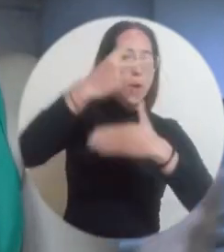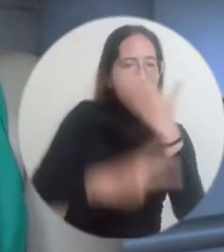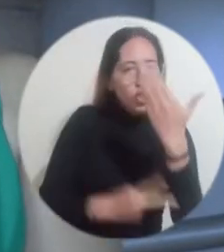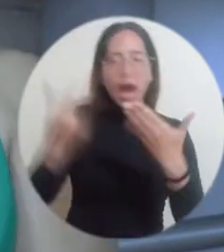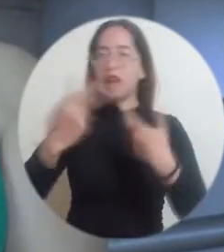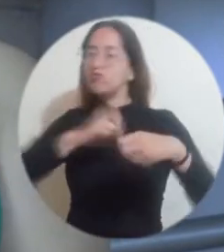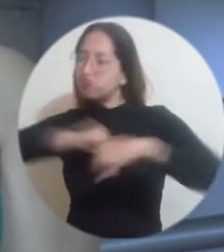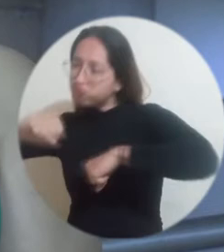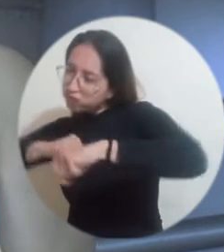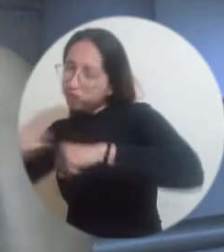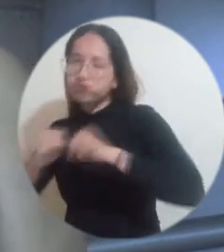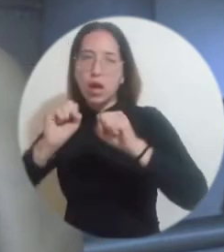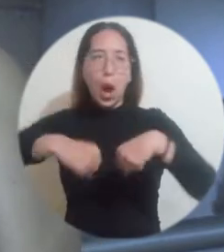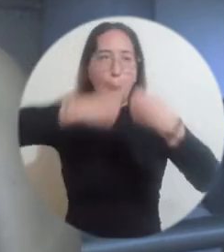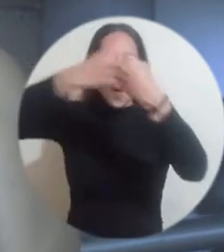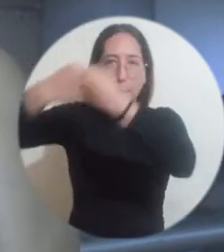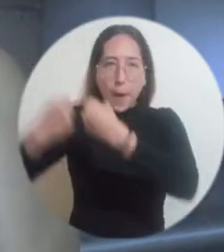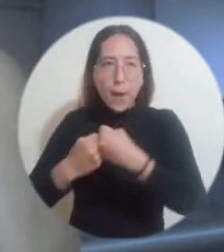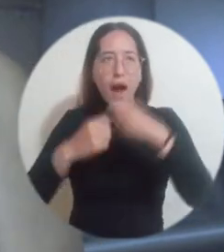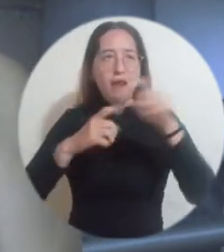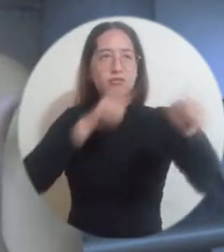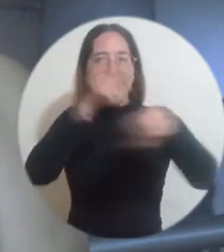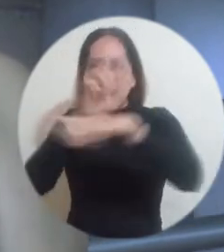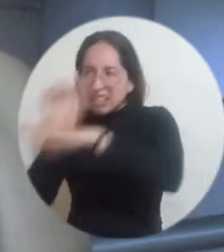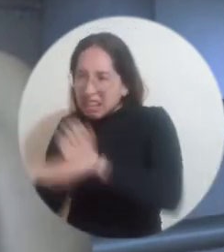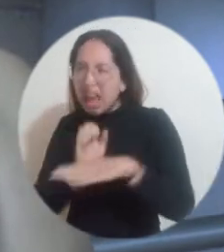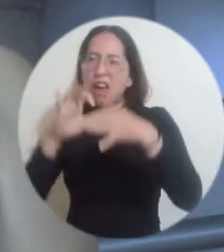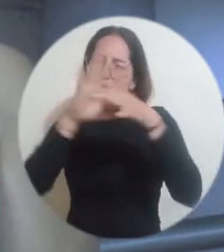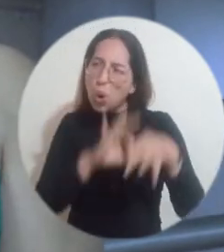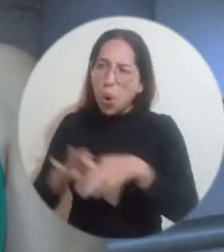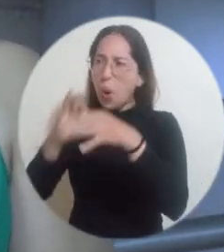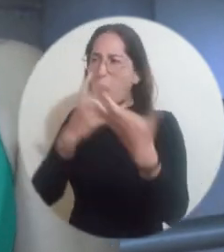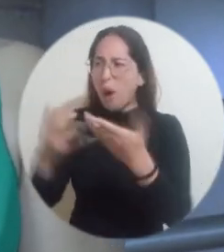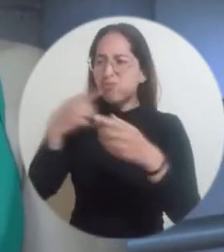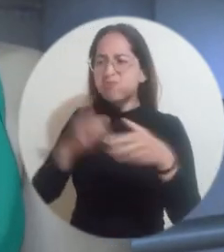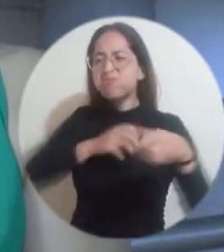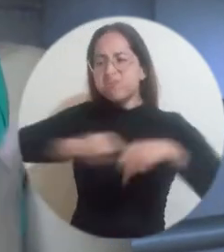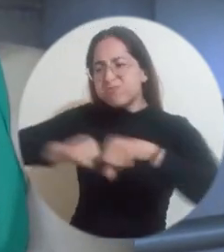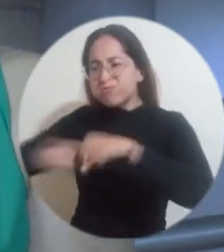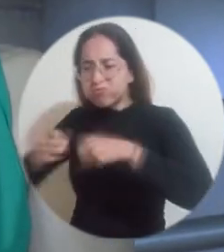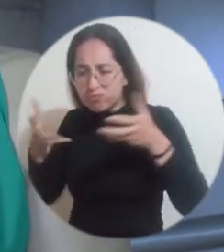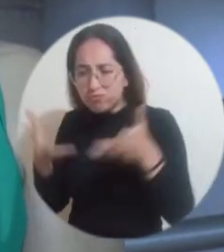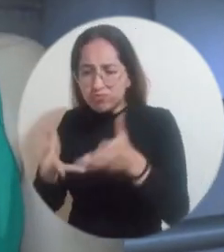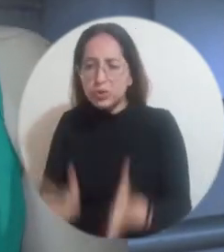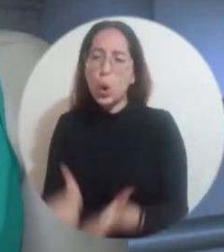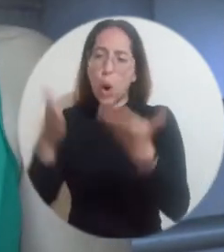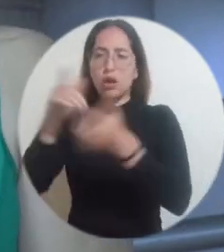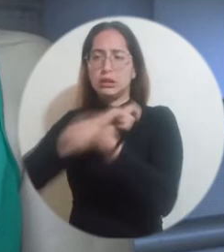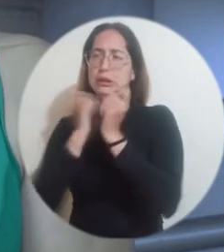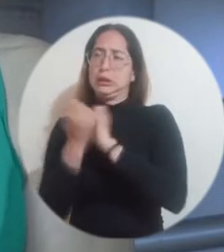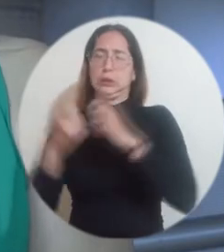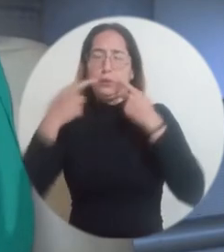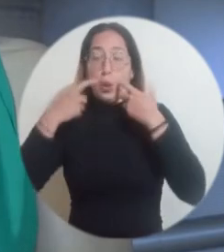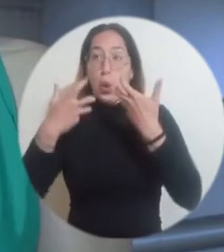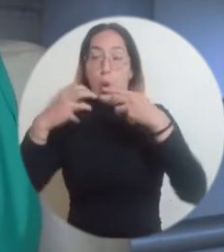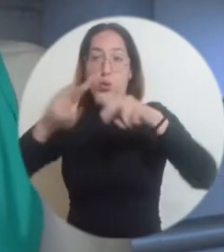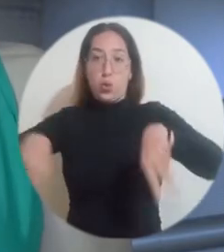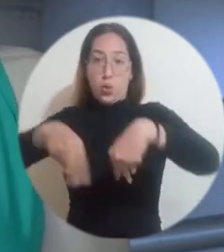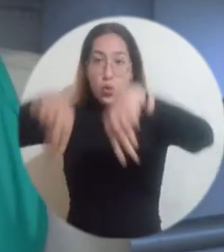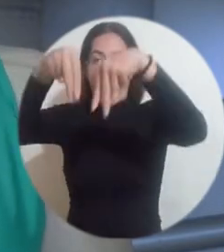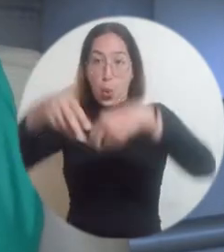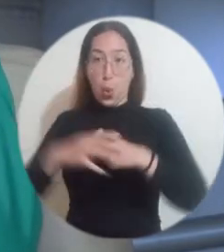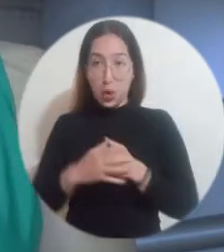diferentes grupos poblacionales que dan cuenta efectivamente del compromiso de la universidad con el